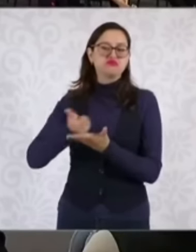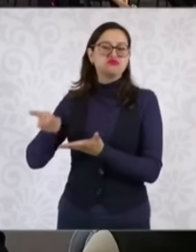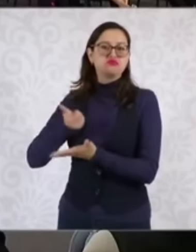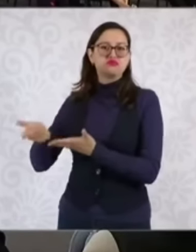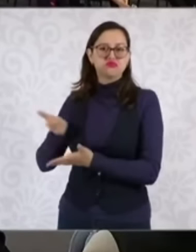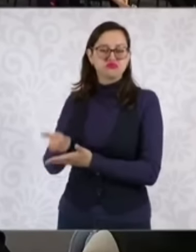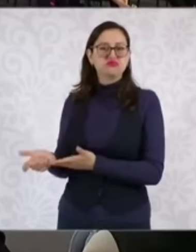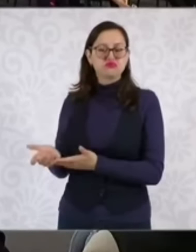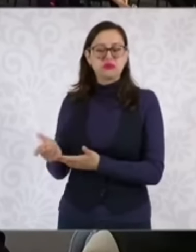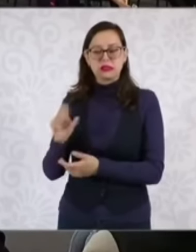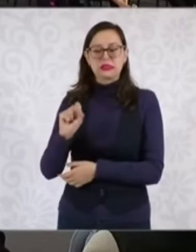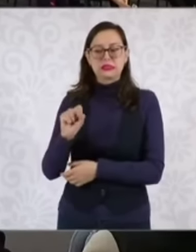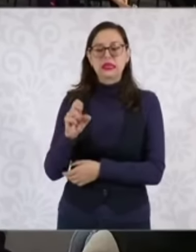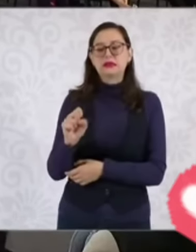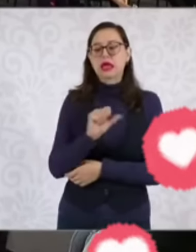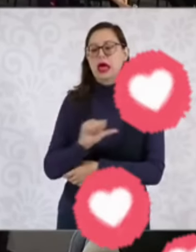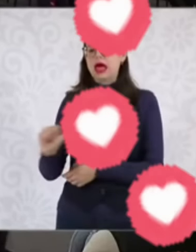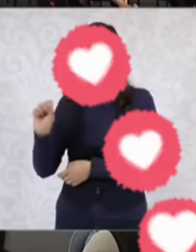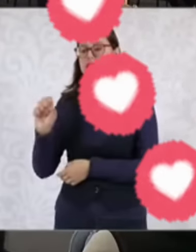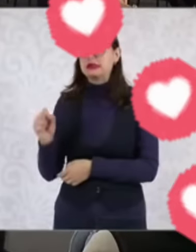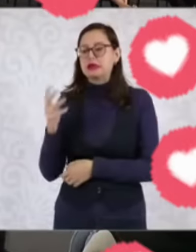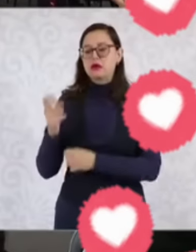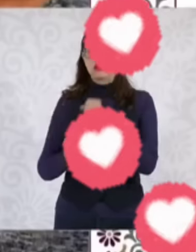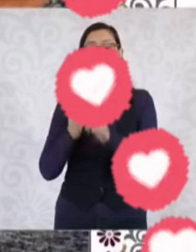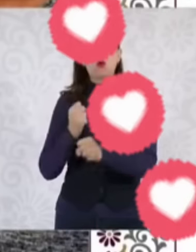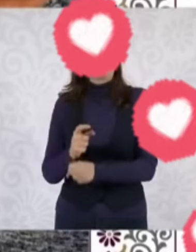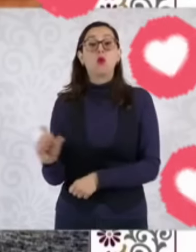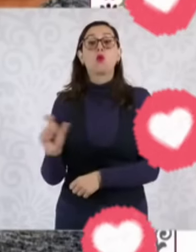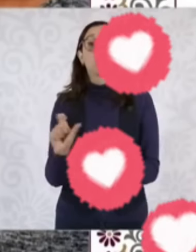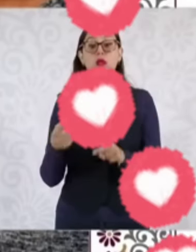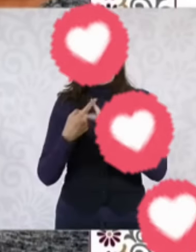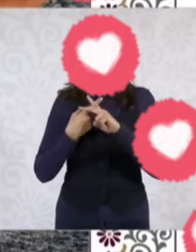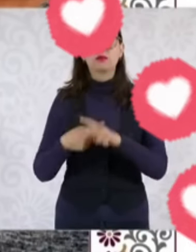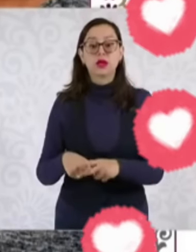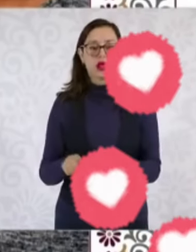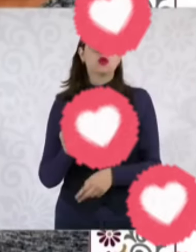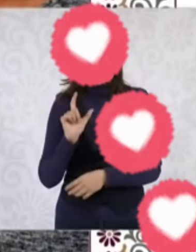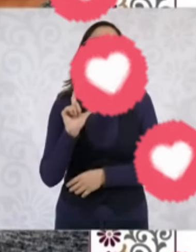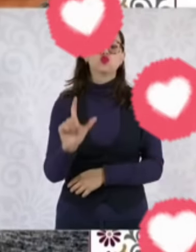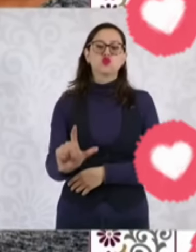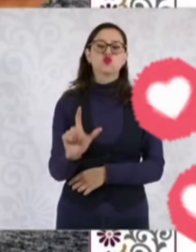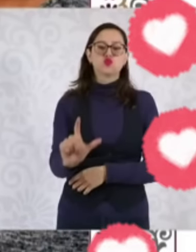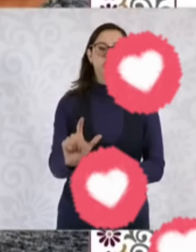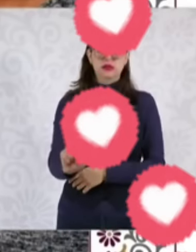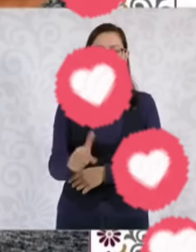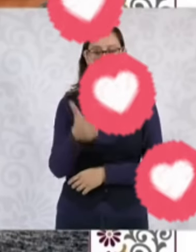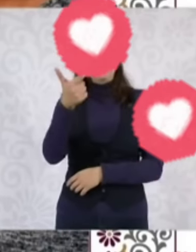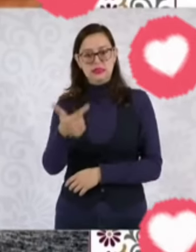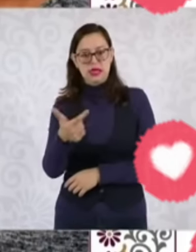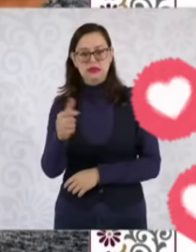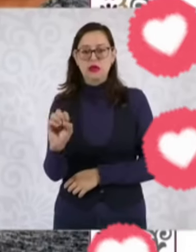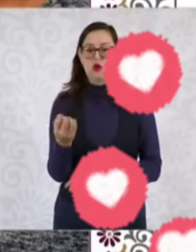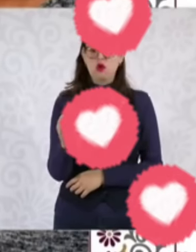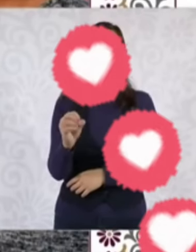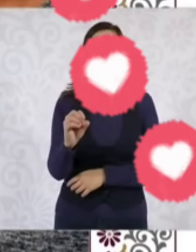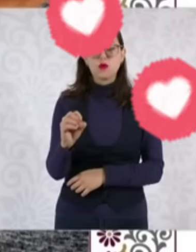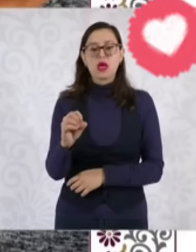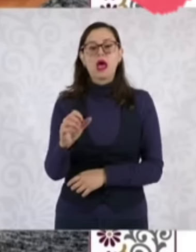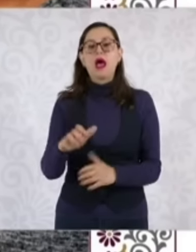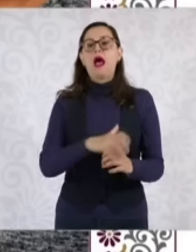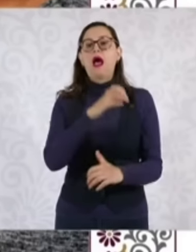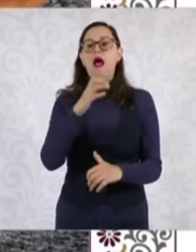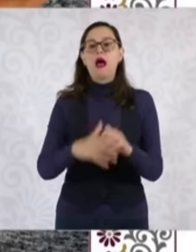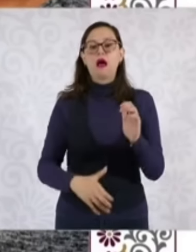¿Cuándo lo vamos a hacer? El registro inicia el próximo lunes, 7 de octubre, y concluye el